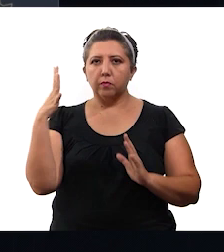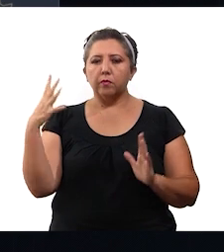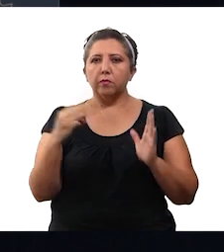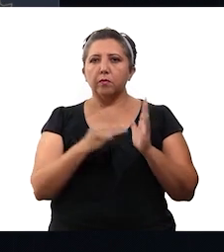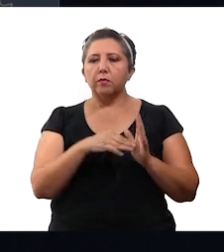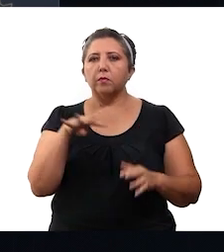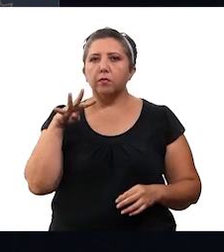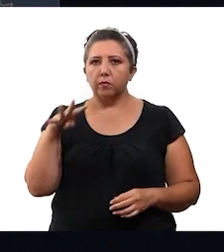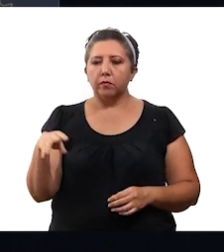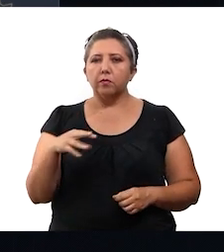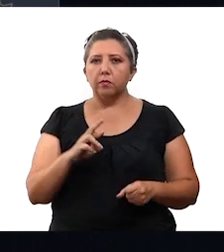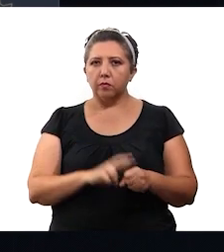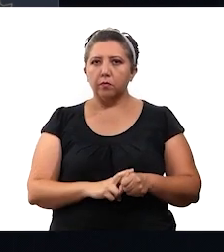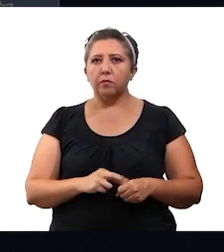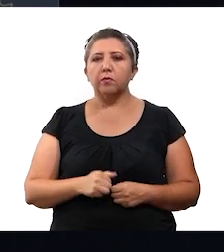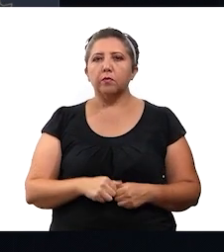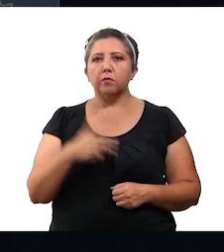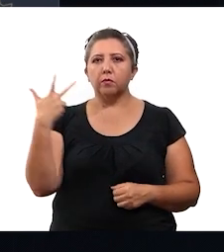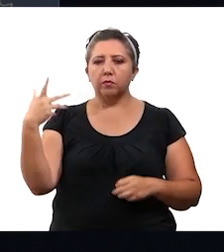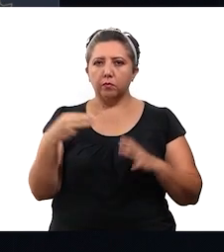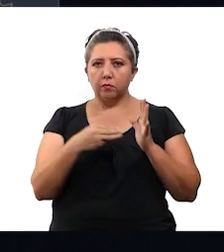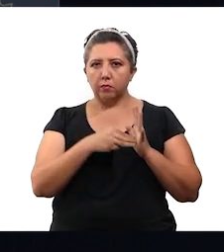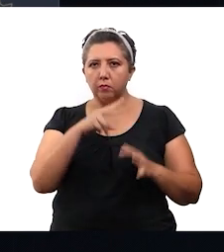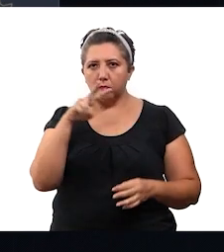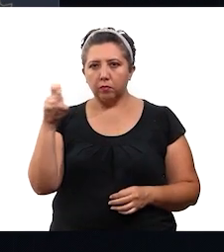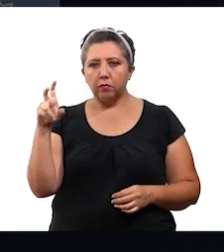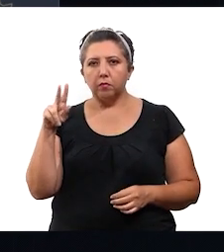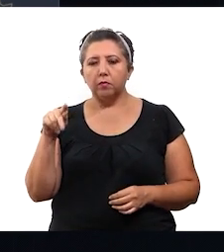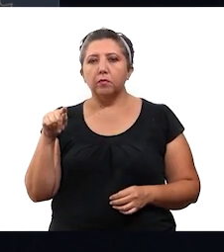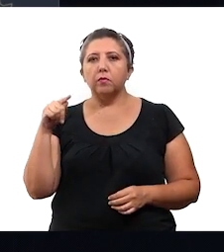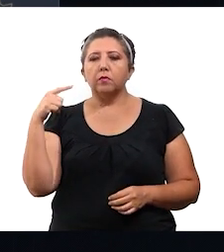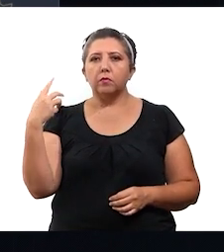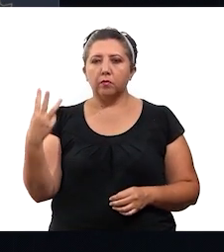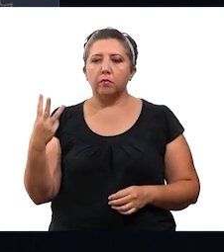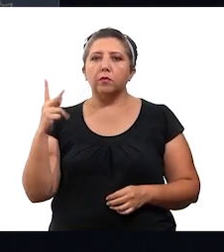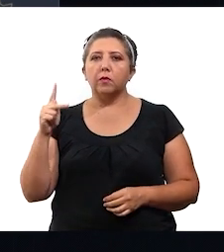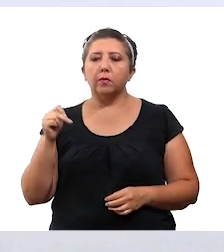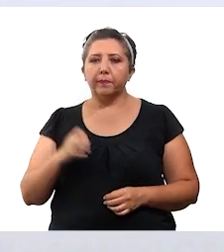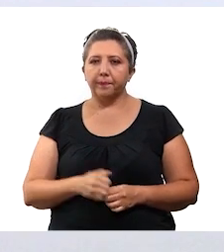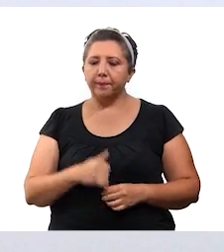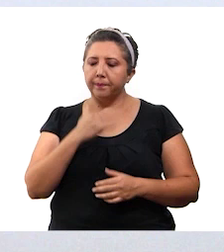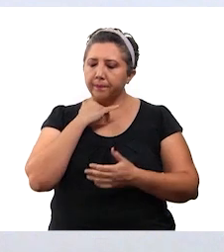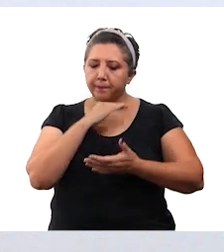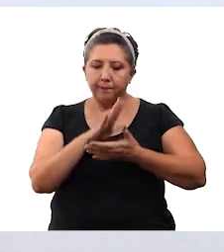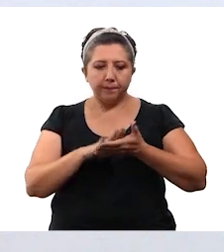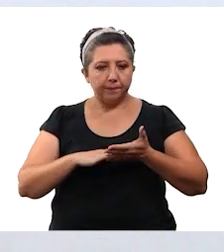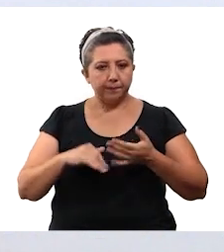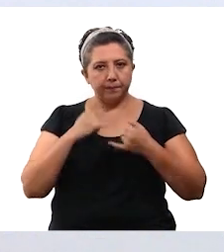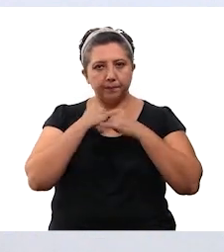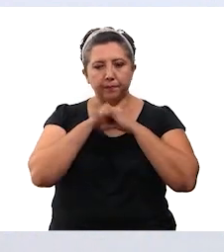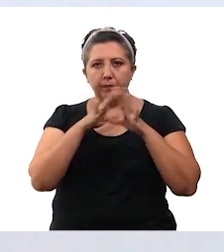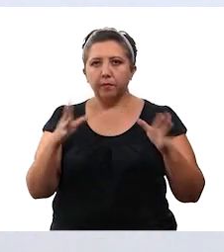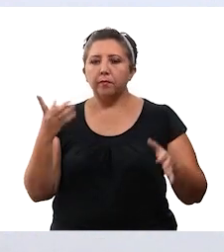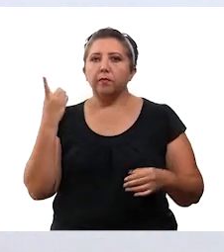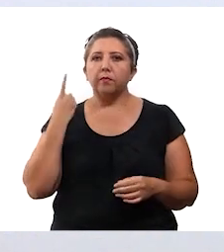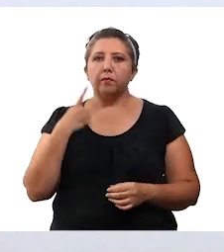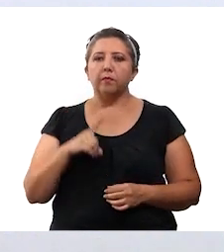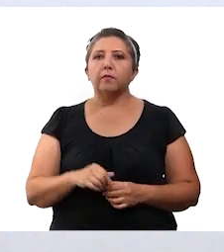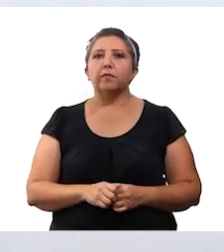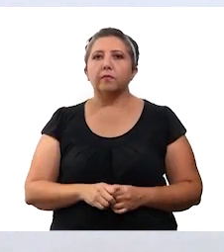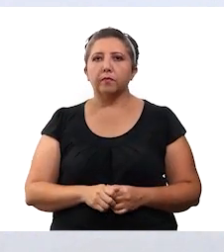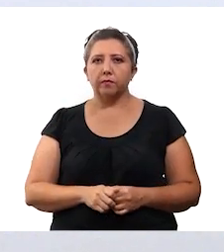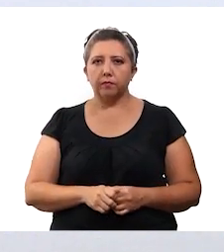5.019 en la zona sur, 8.273 en la zona poniente. Lamentablemente en este parte